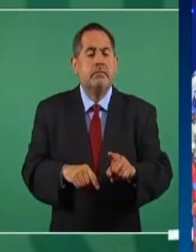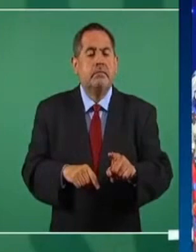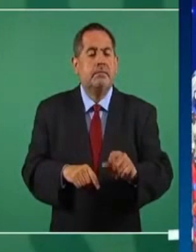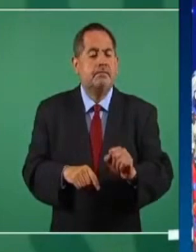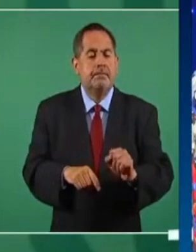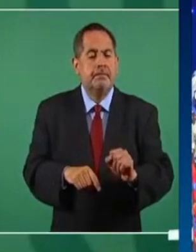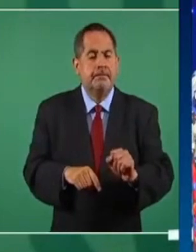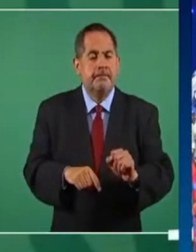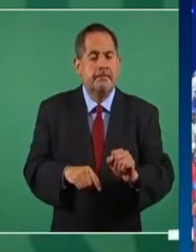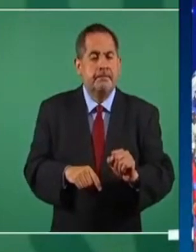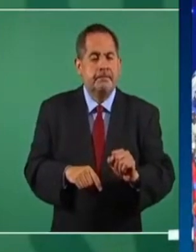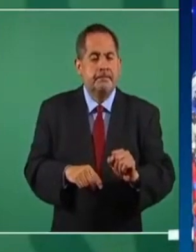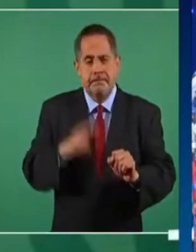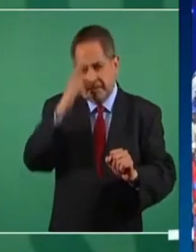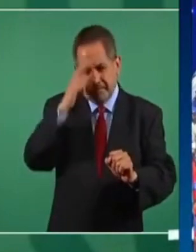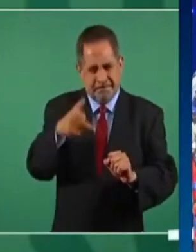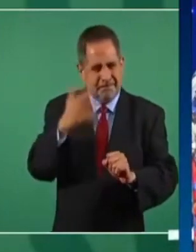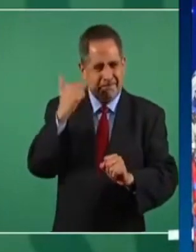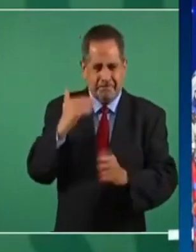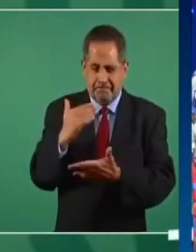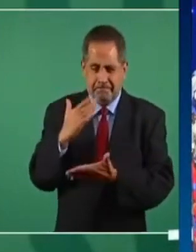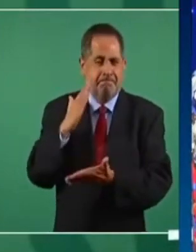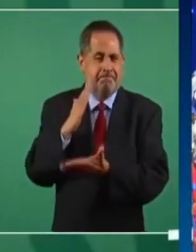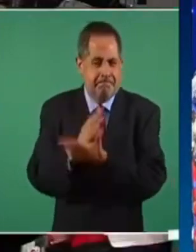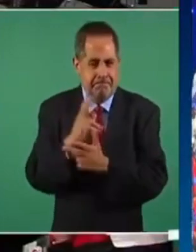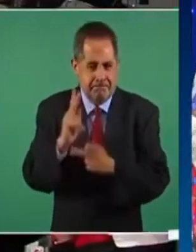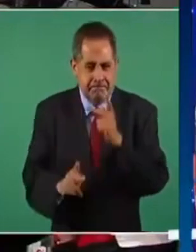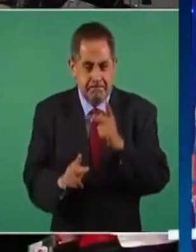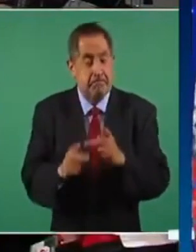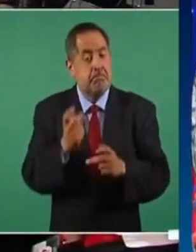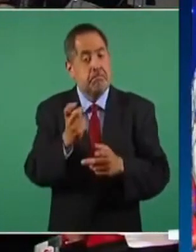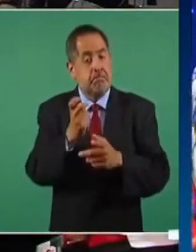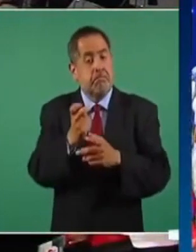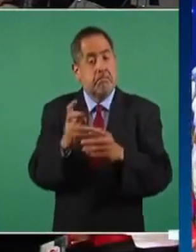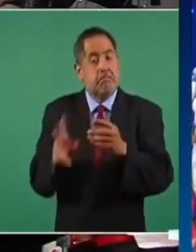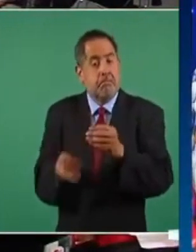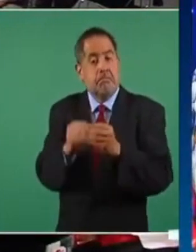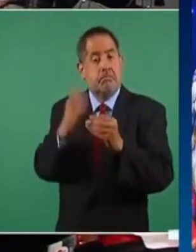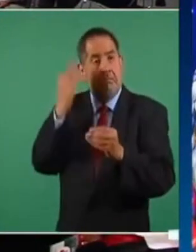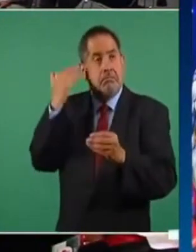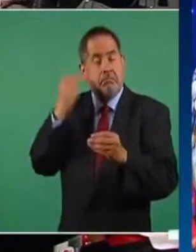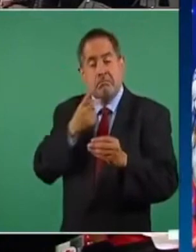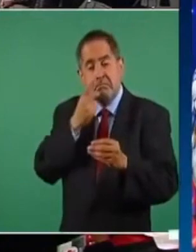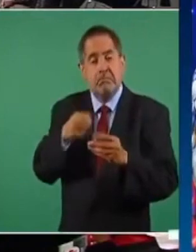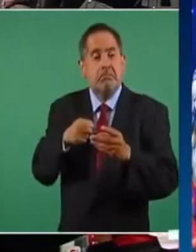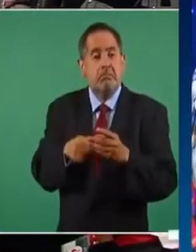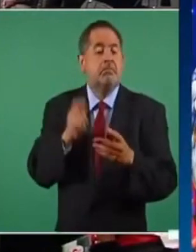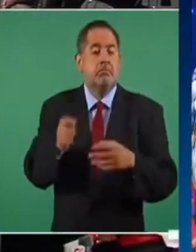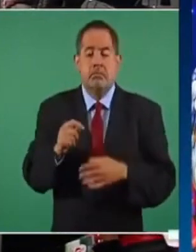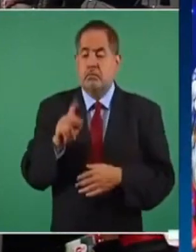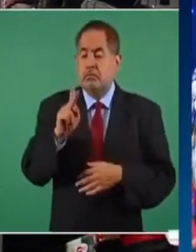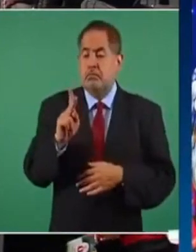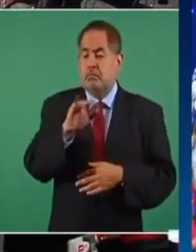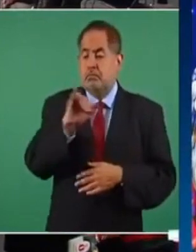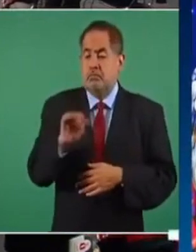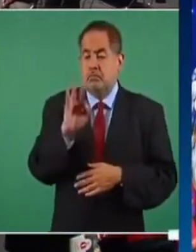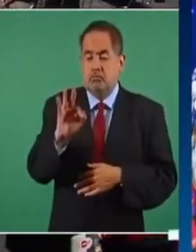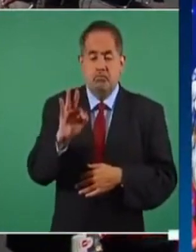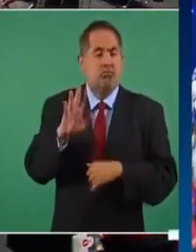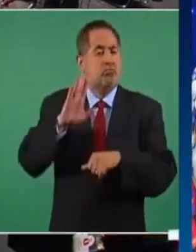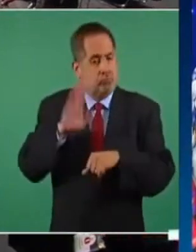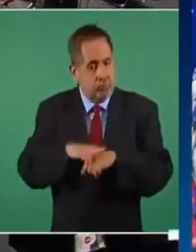se frenó incluye el que el poder judicial tenga